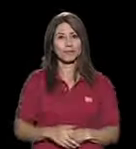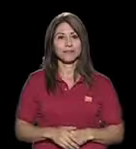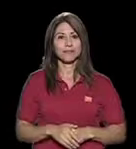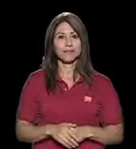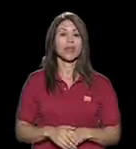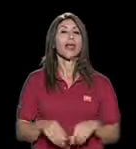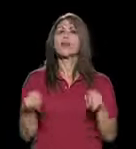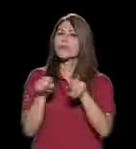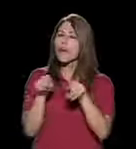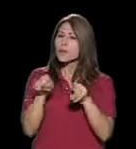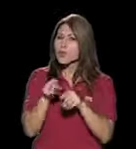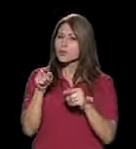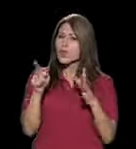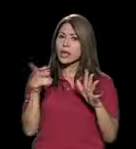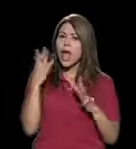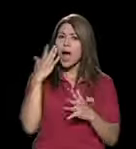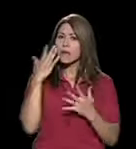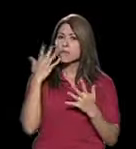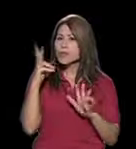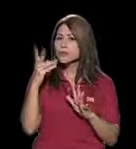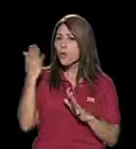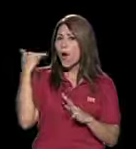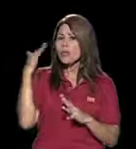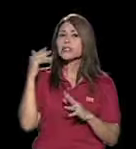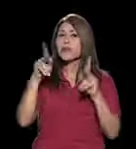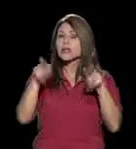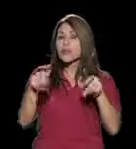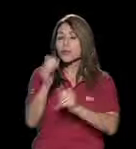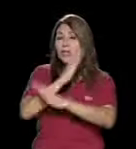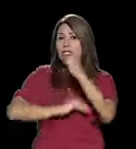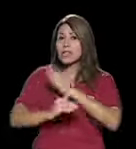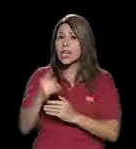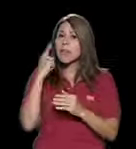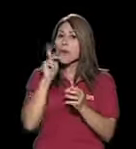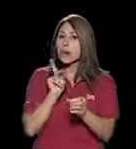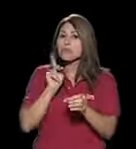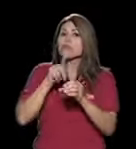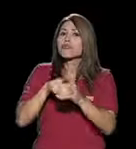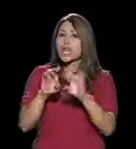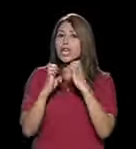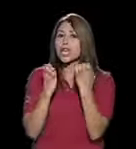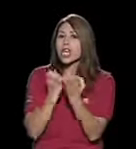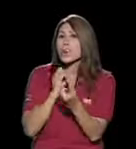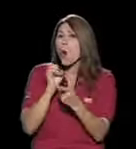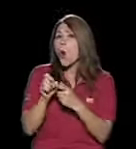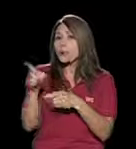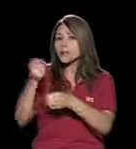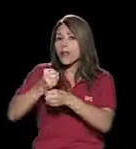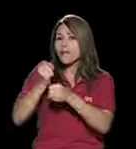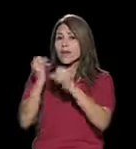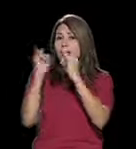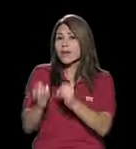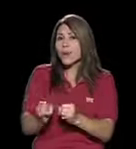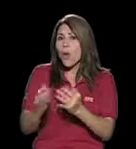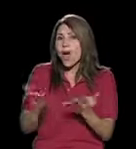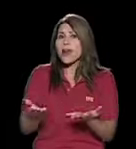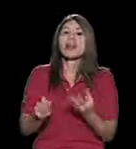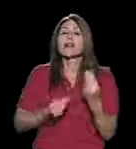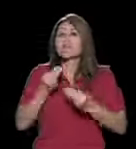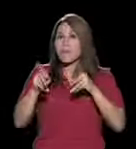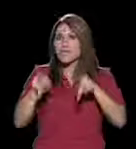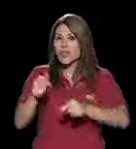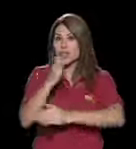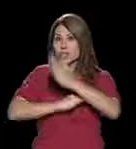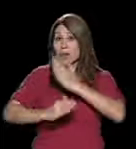¿Ha encontrado también otras personas con discapacidad con las que hacer equipo o ha trabajado más a nivel individual? ¿Qué tanto está